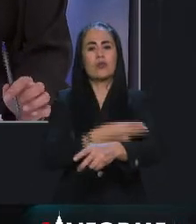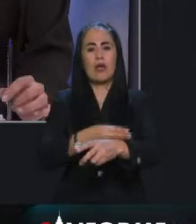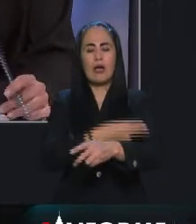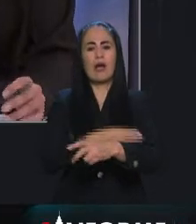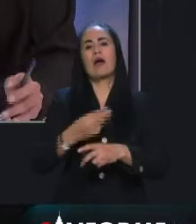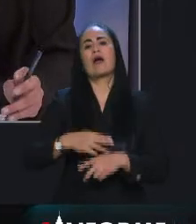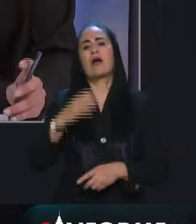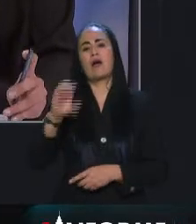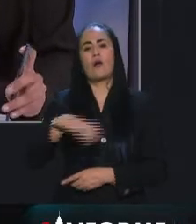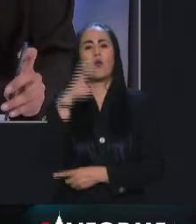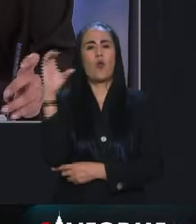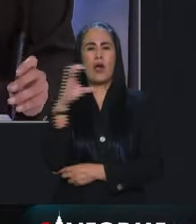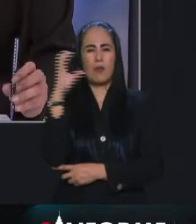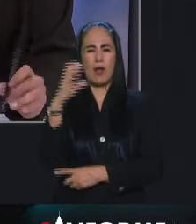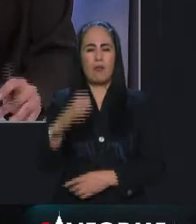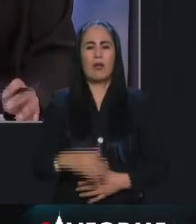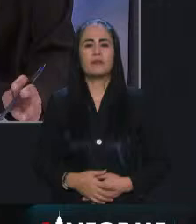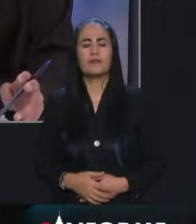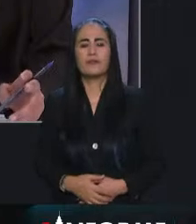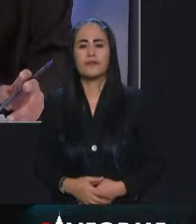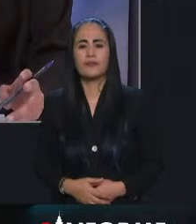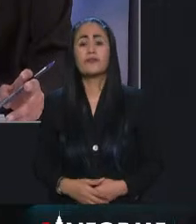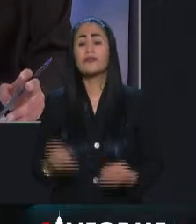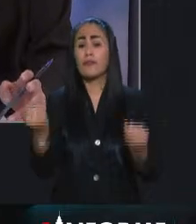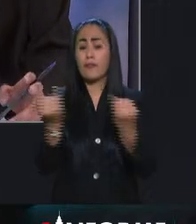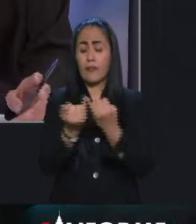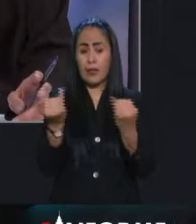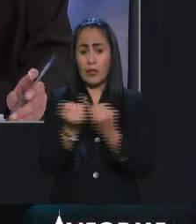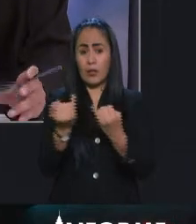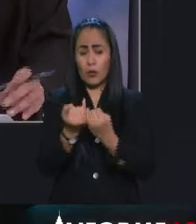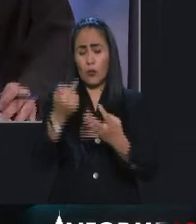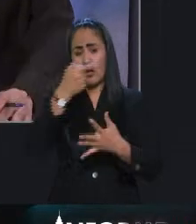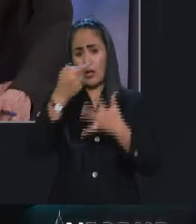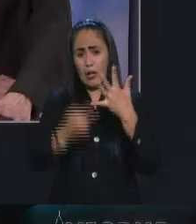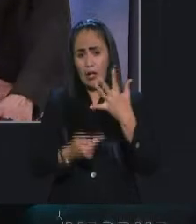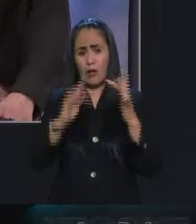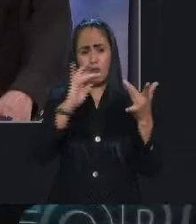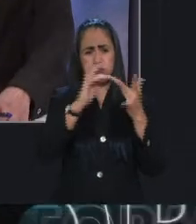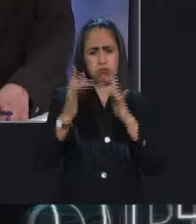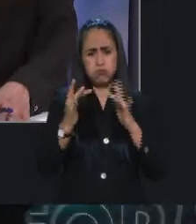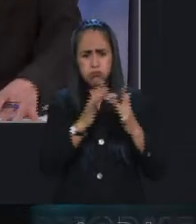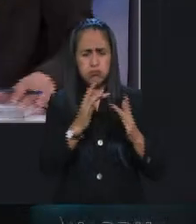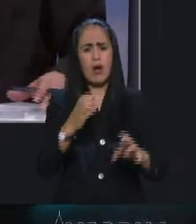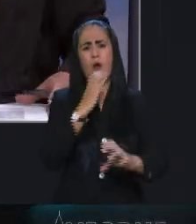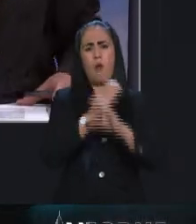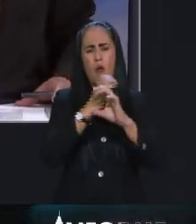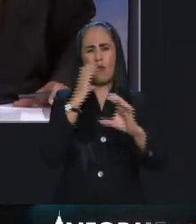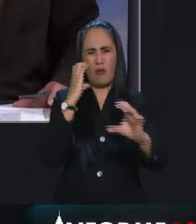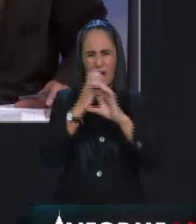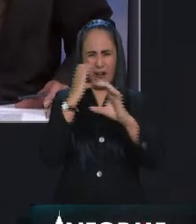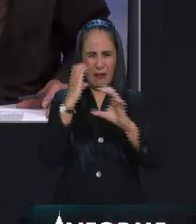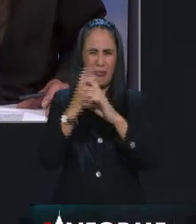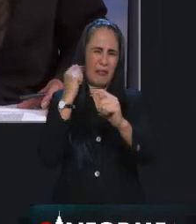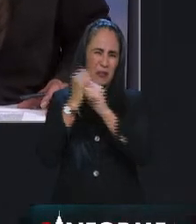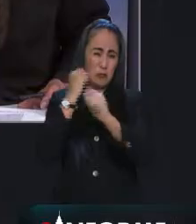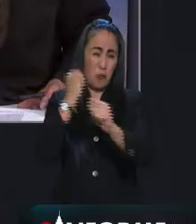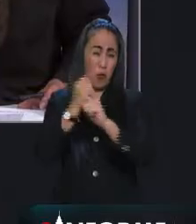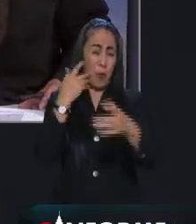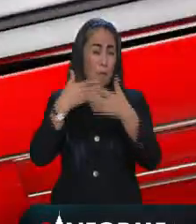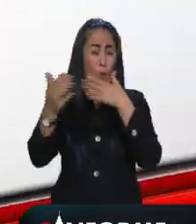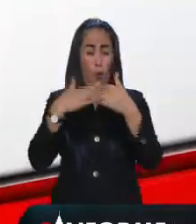la inversión que se está dando a la modernización y la conectividad del transporte público aquí en la ciudad